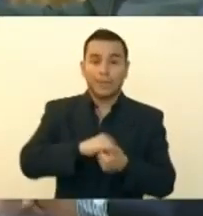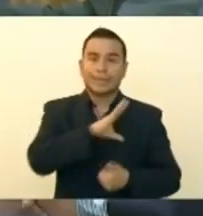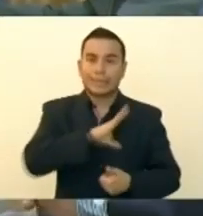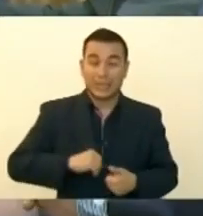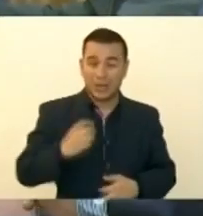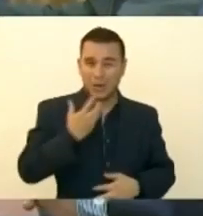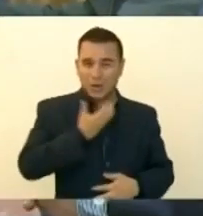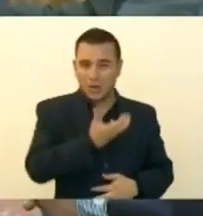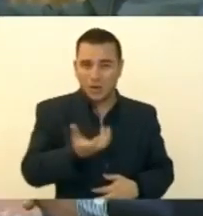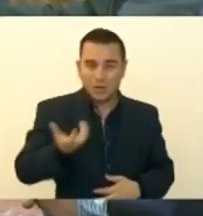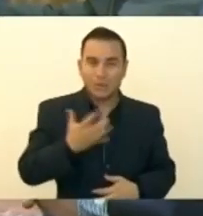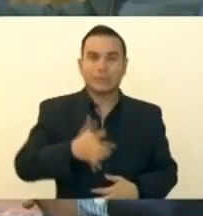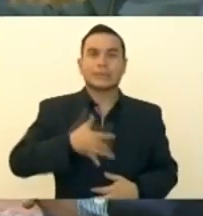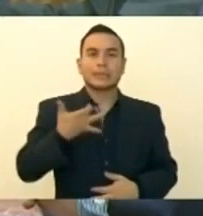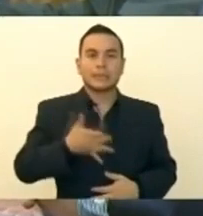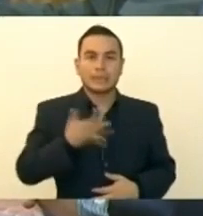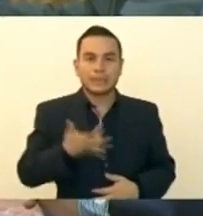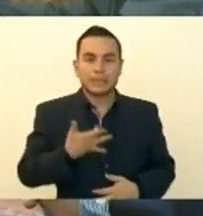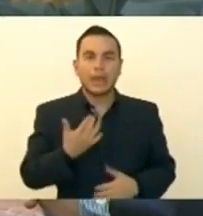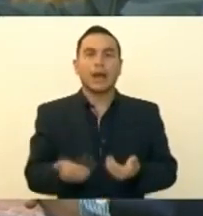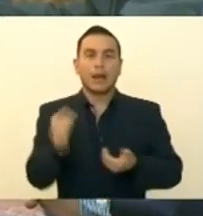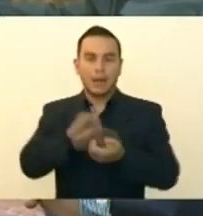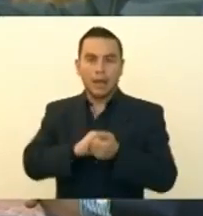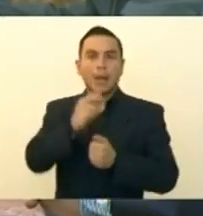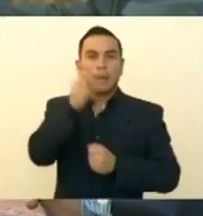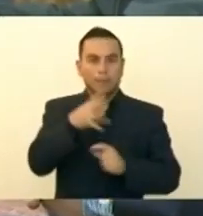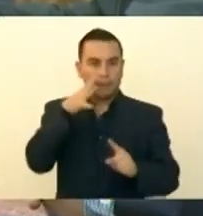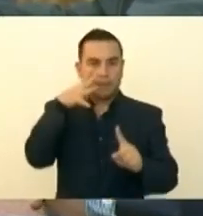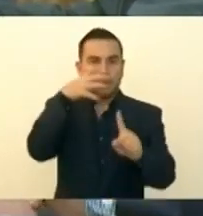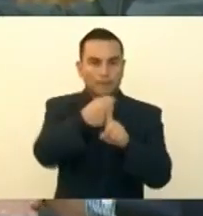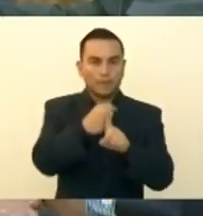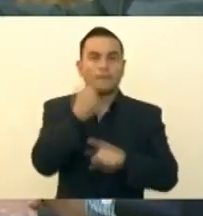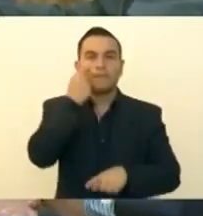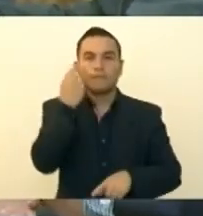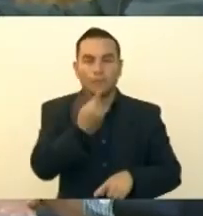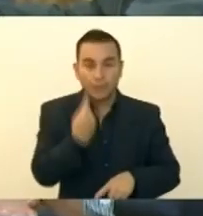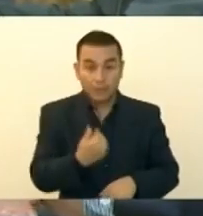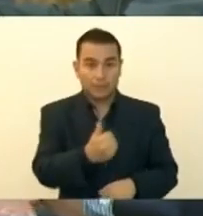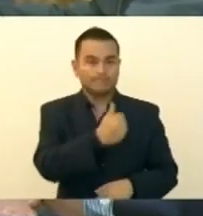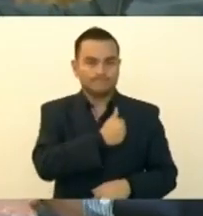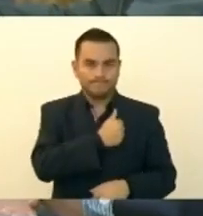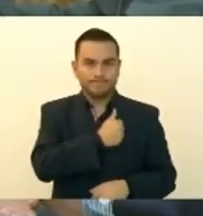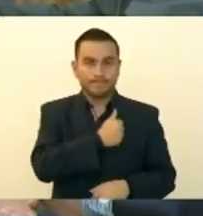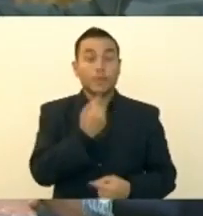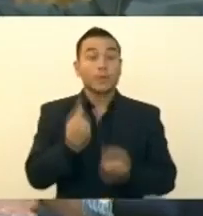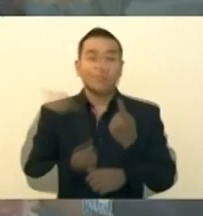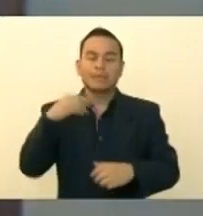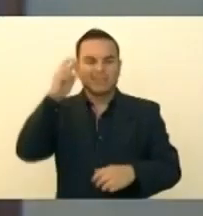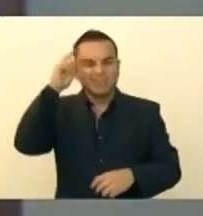En la cadena nacional, se confirmó que por el momento solo existen tres casos positivos de COVID-19 en El Salvador.